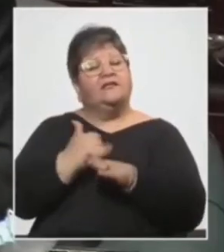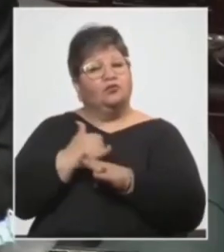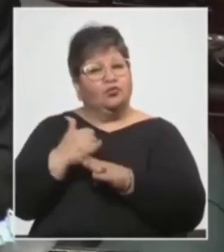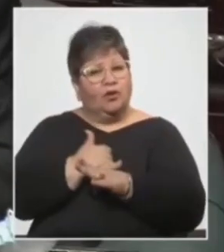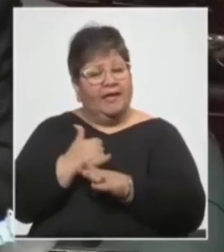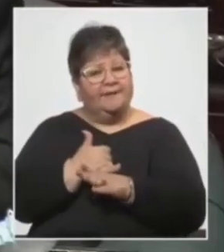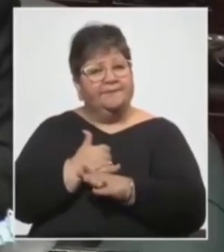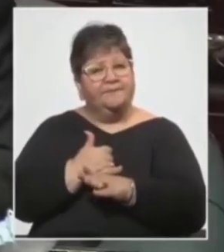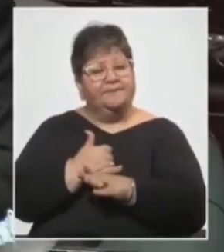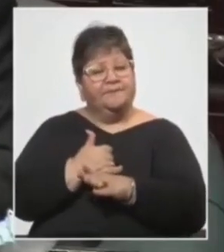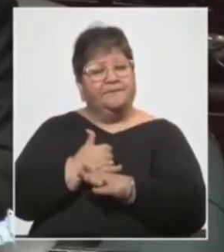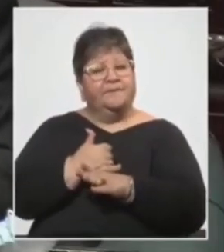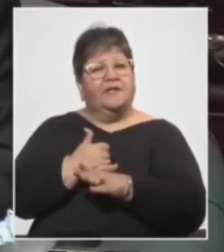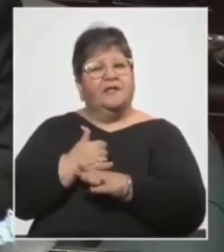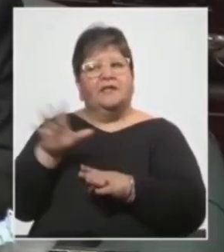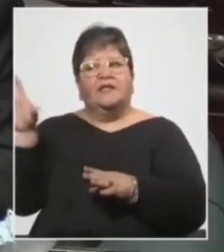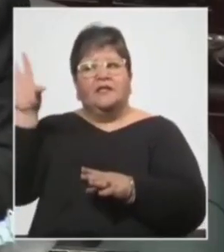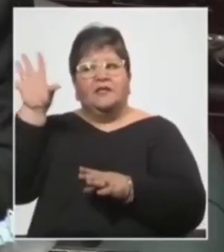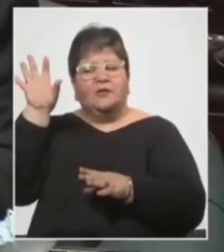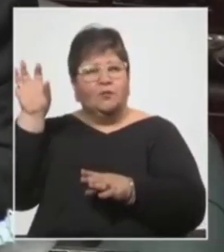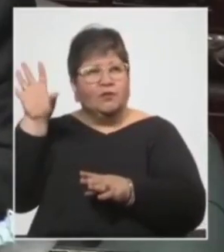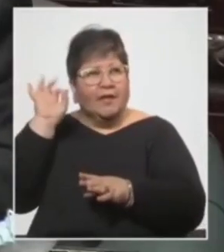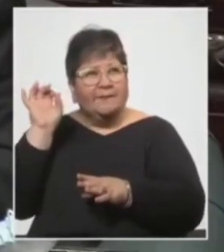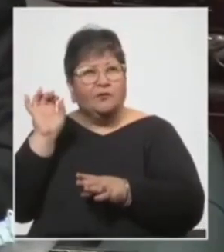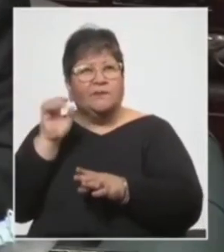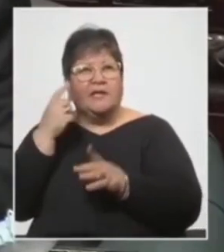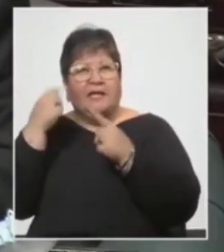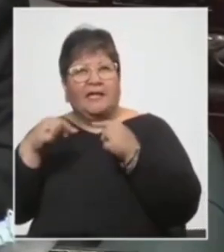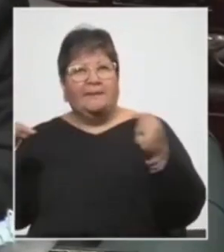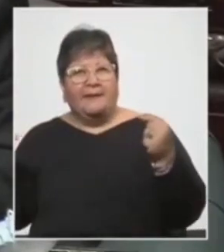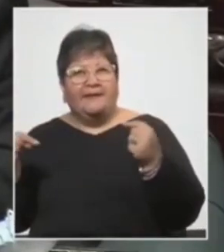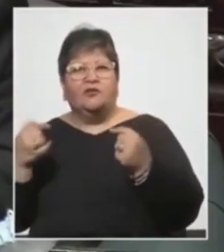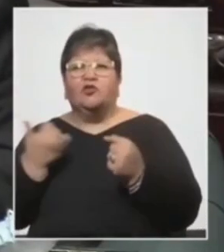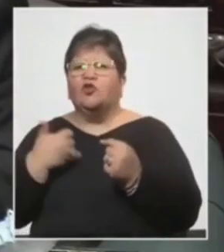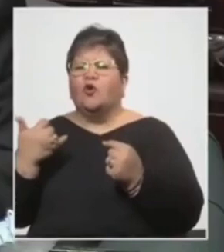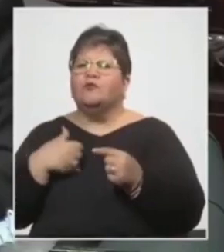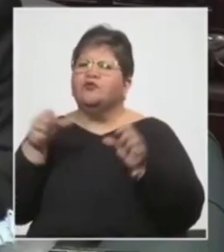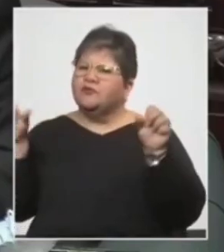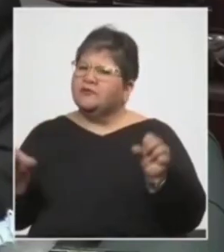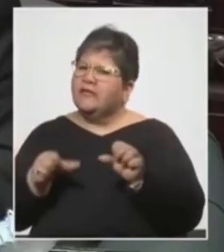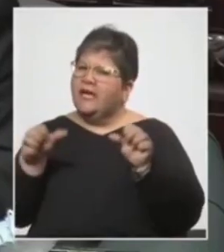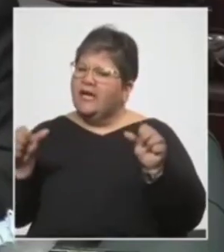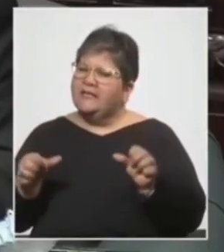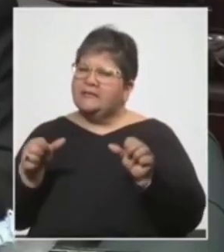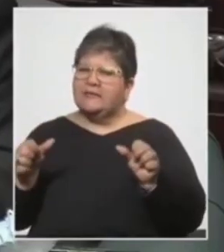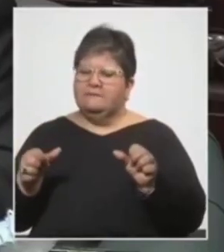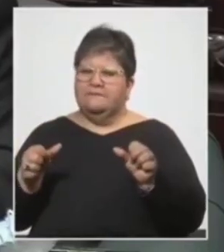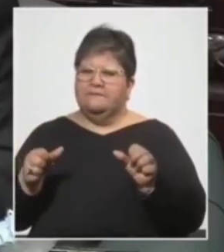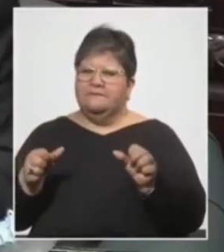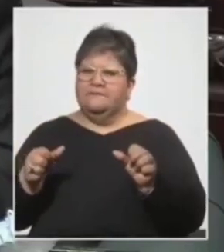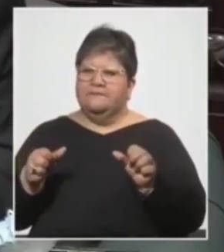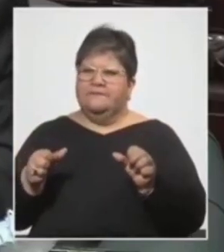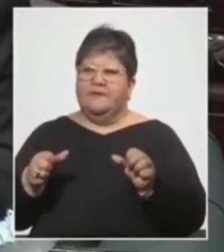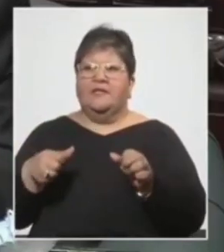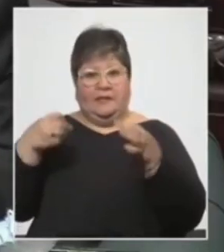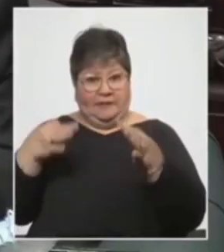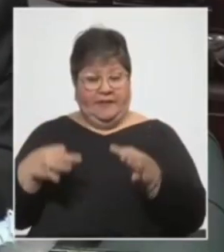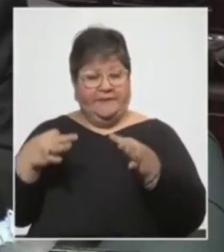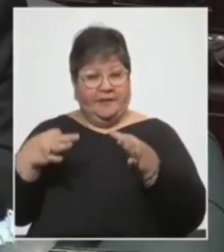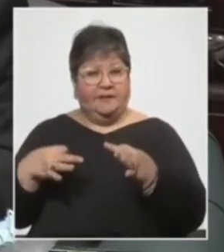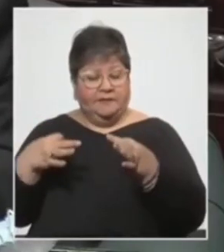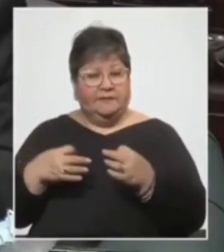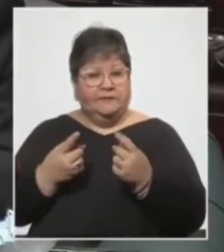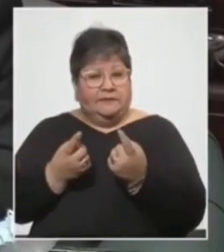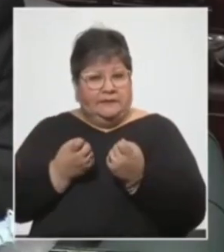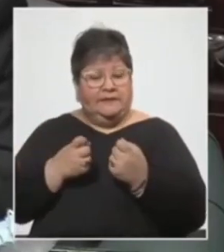Hemos escuchado elementos que tienen que ver con las cuestiones de implementación con las cuestiones prácticas bueno muy bien son cosas para analizar sin